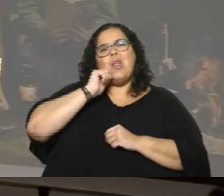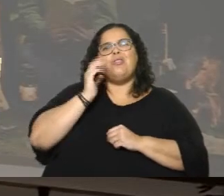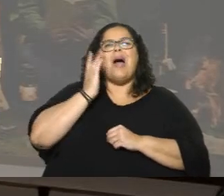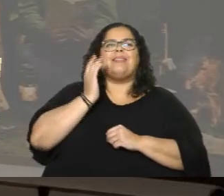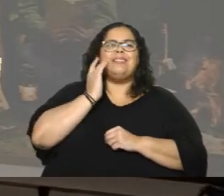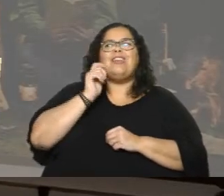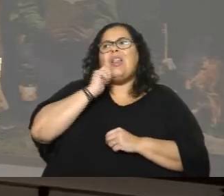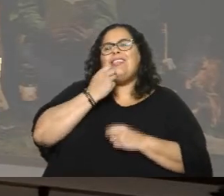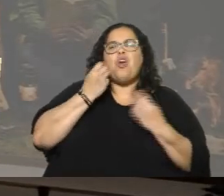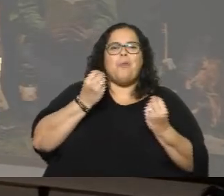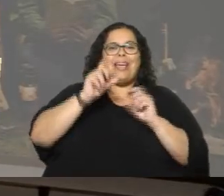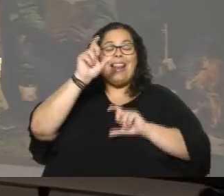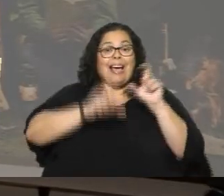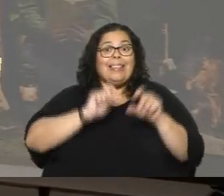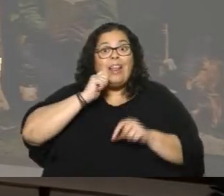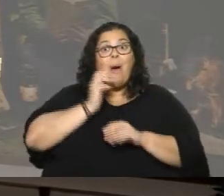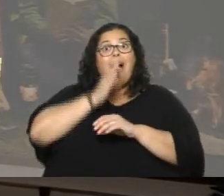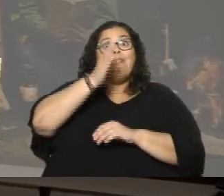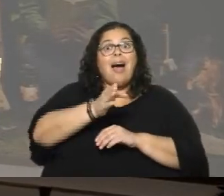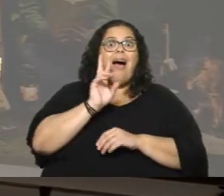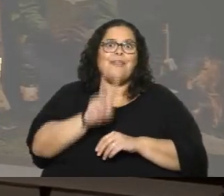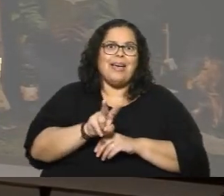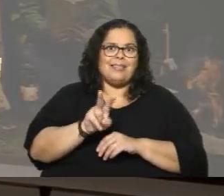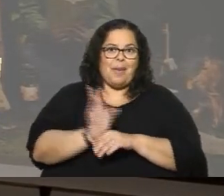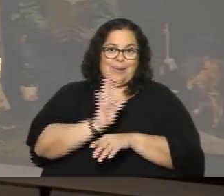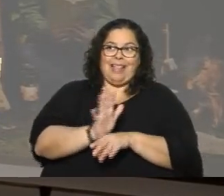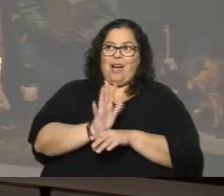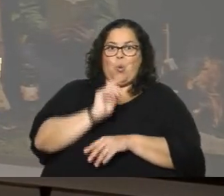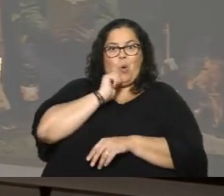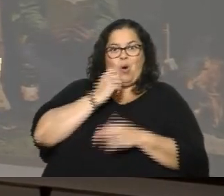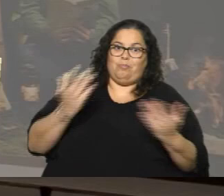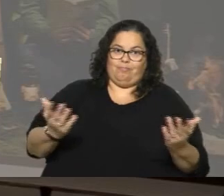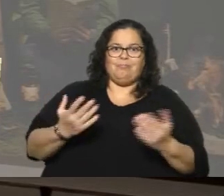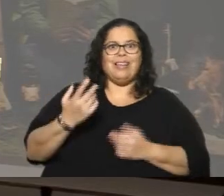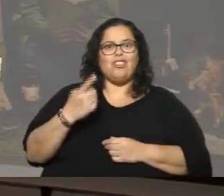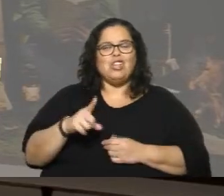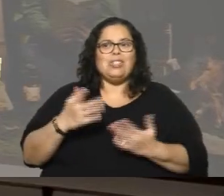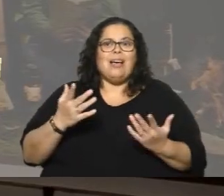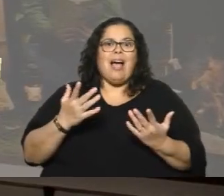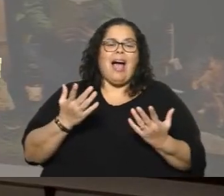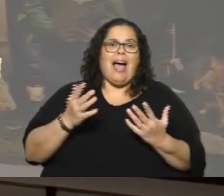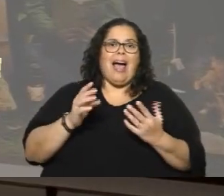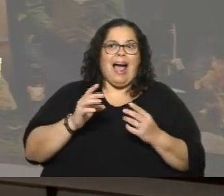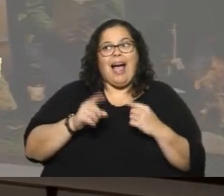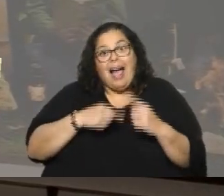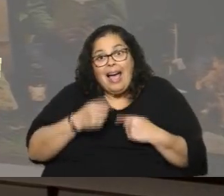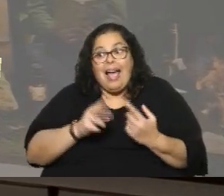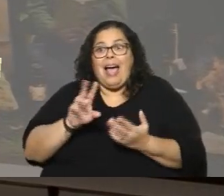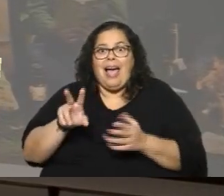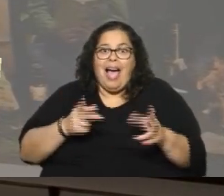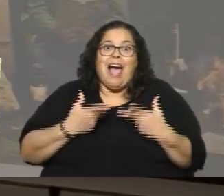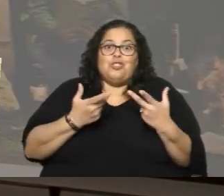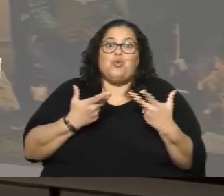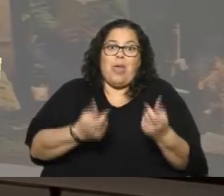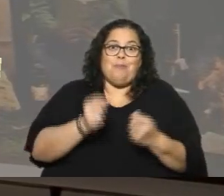la gente de que va a haber un espectáculo que es espectacular, va a caer la redundancia, y de paso ayudamos un poquito